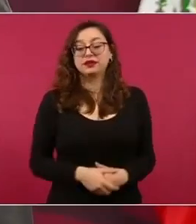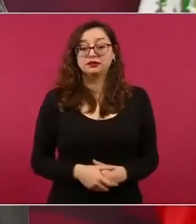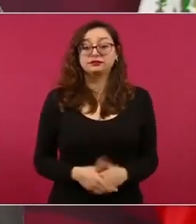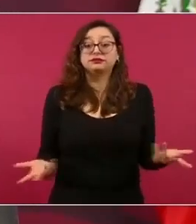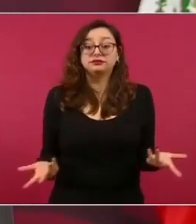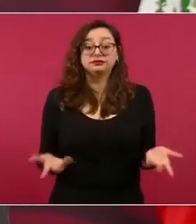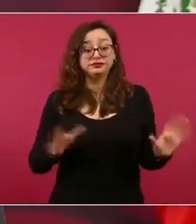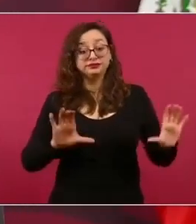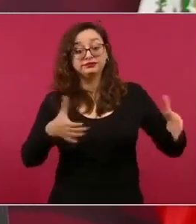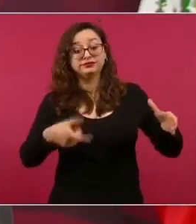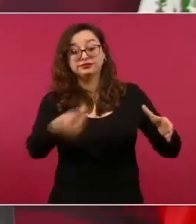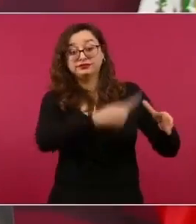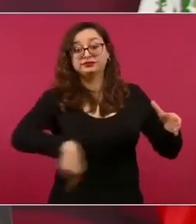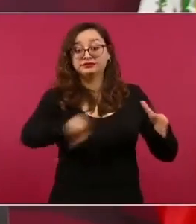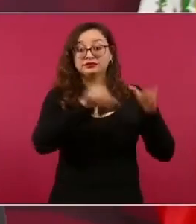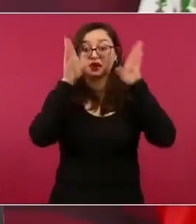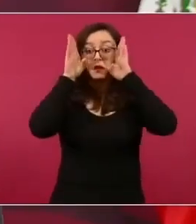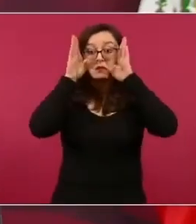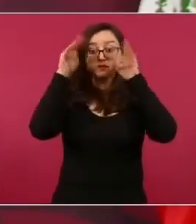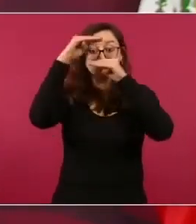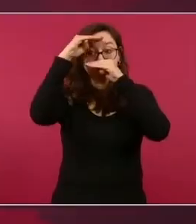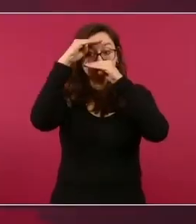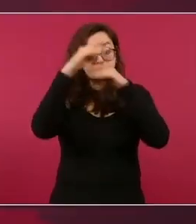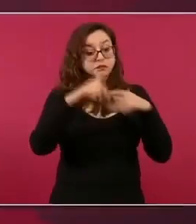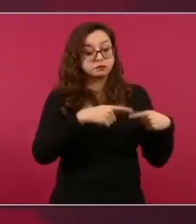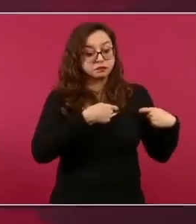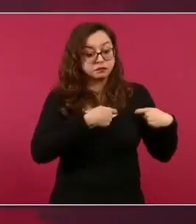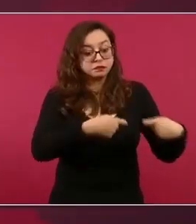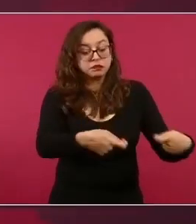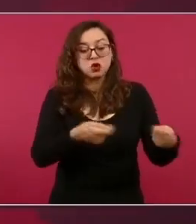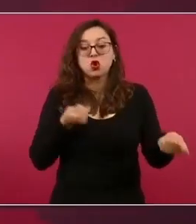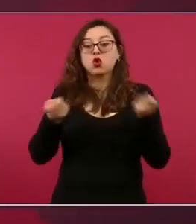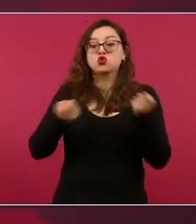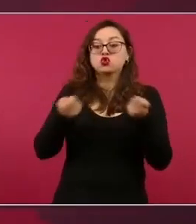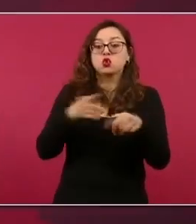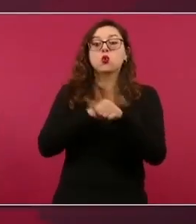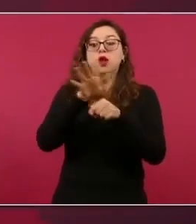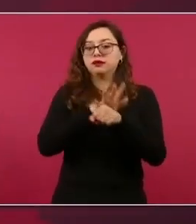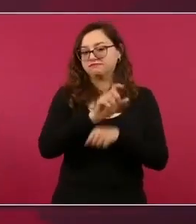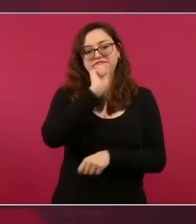conservadurismo es ese control de medios